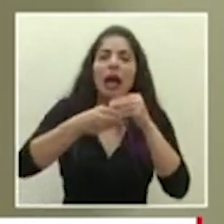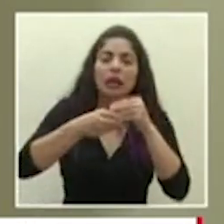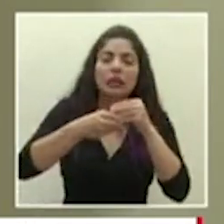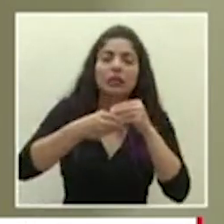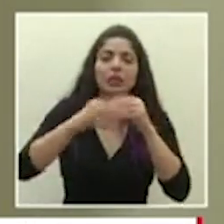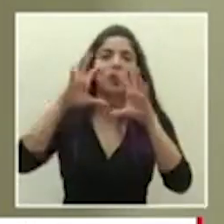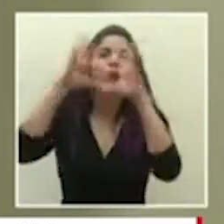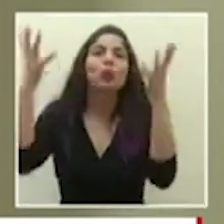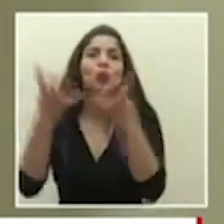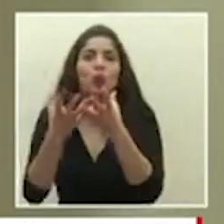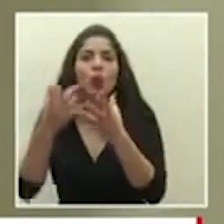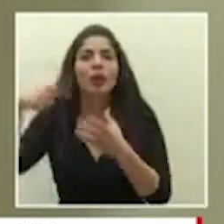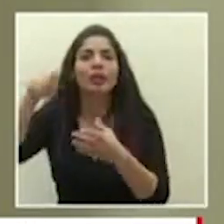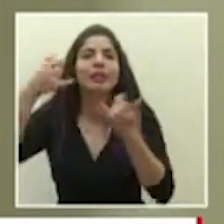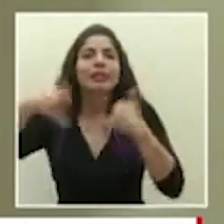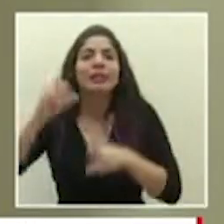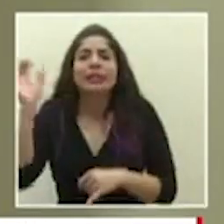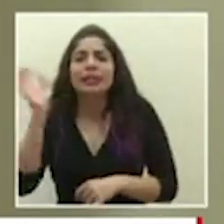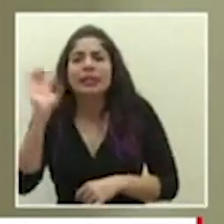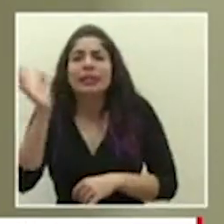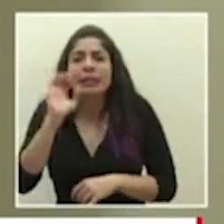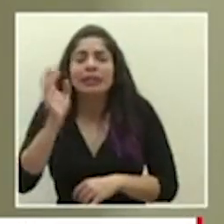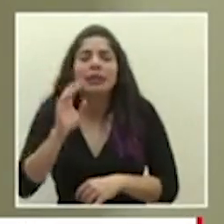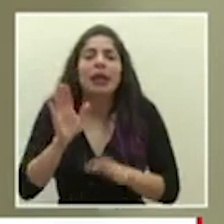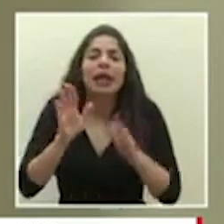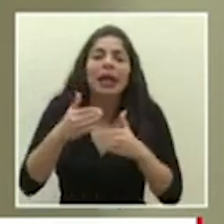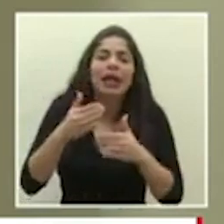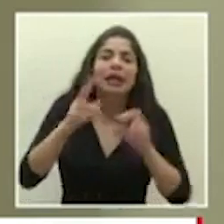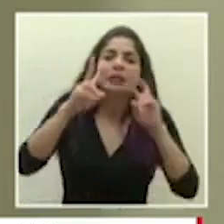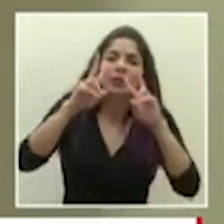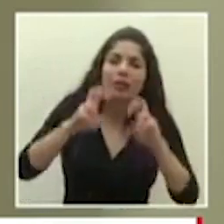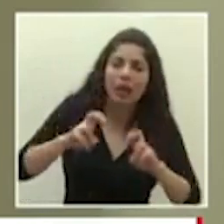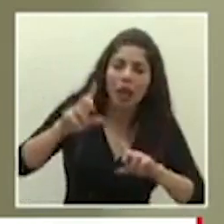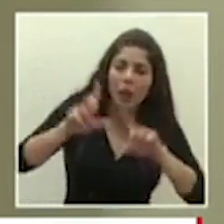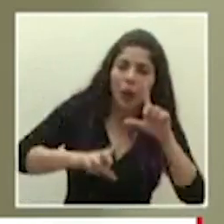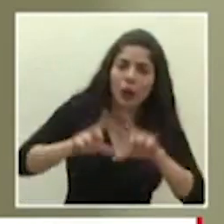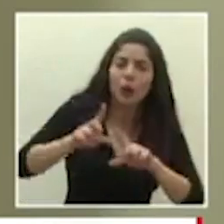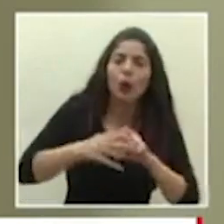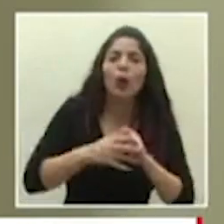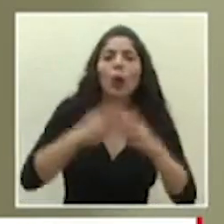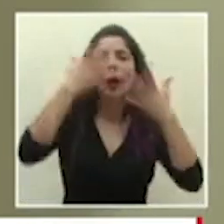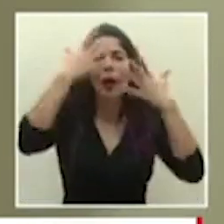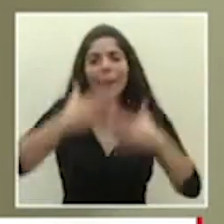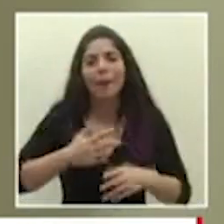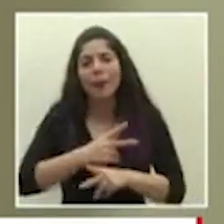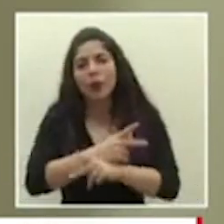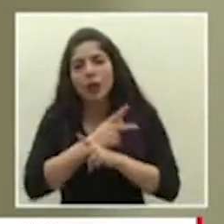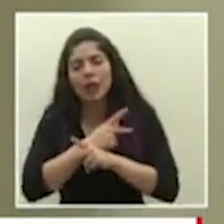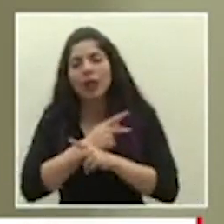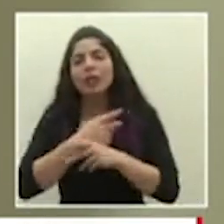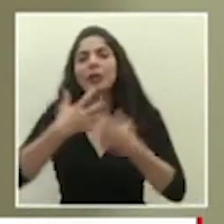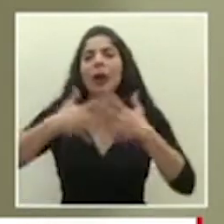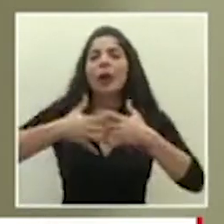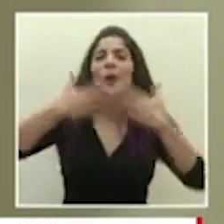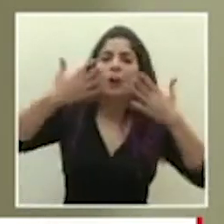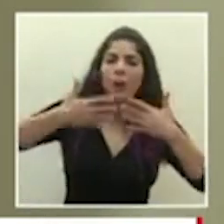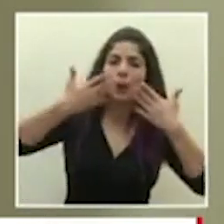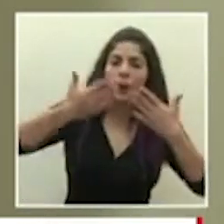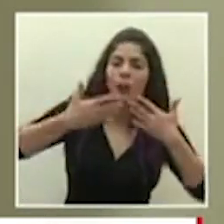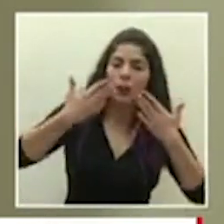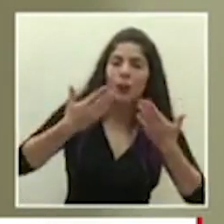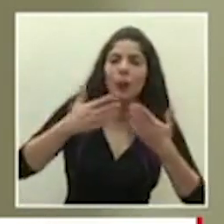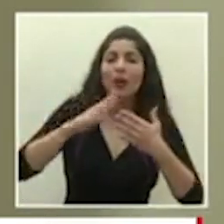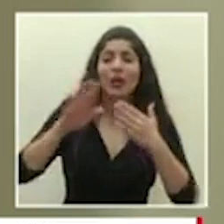resto del mundo que están buscando los mismos insumos kits de pruebas equipo de protección personal ventiladores todo lo que es equipo